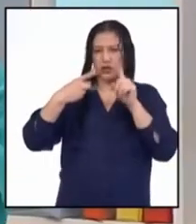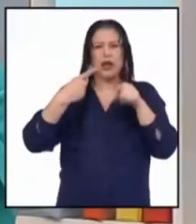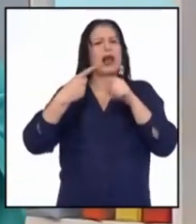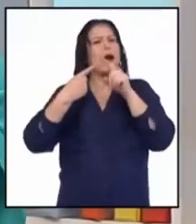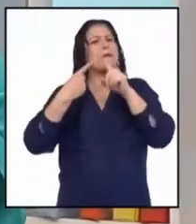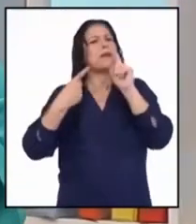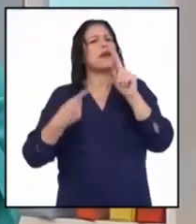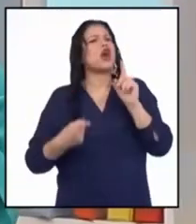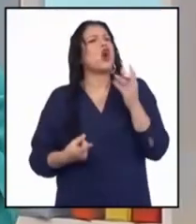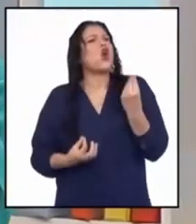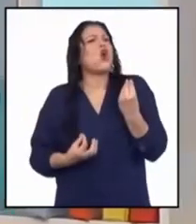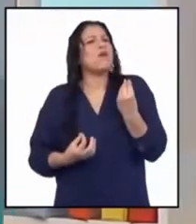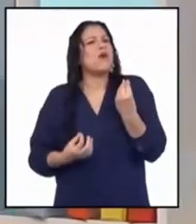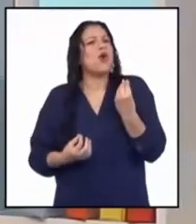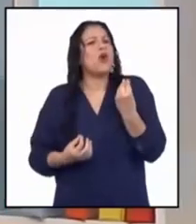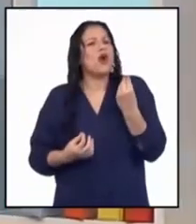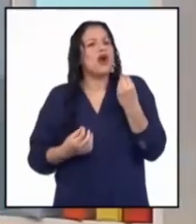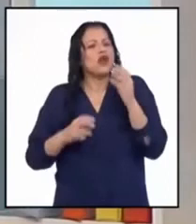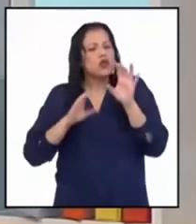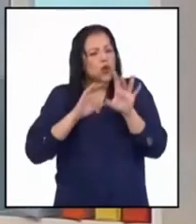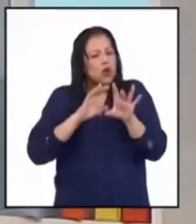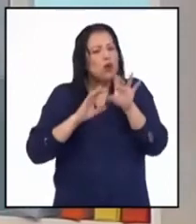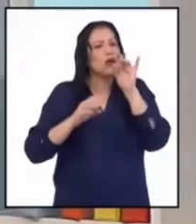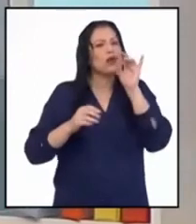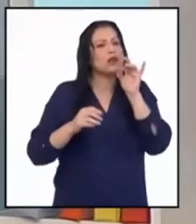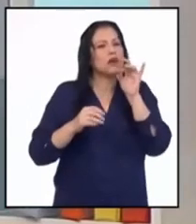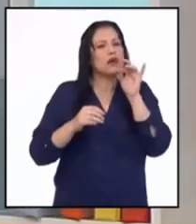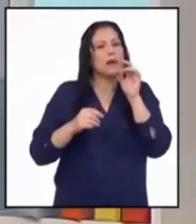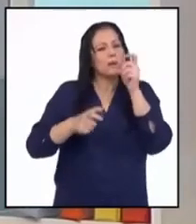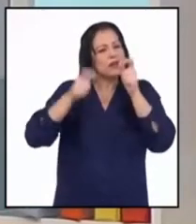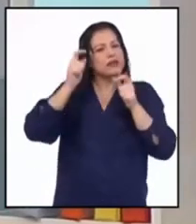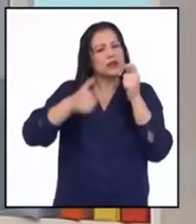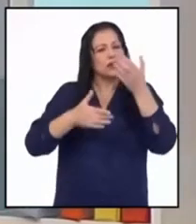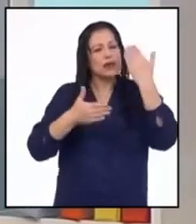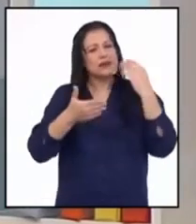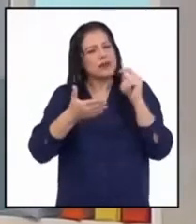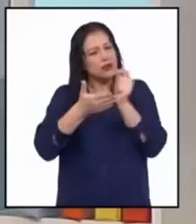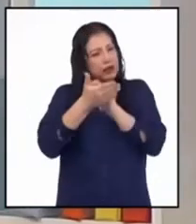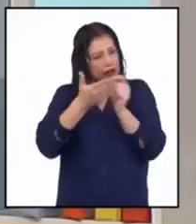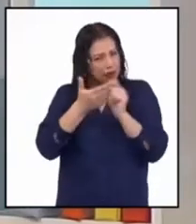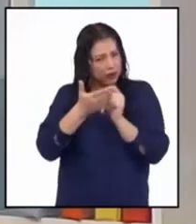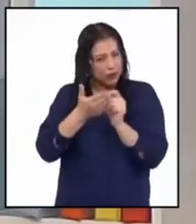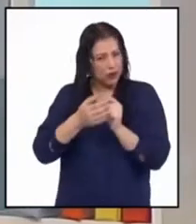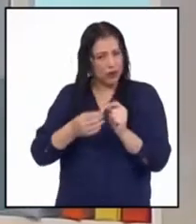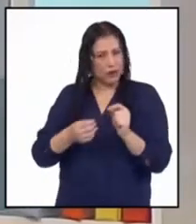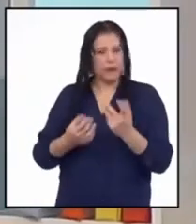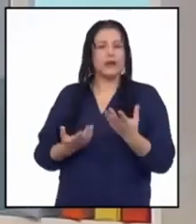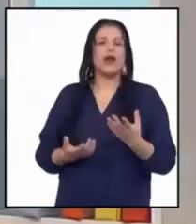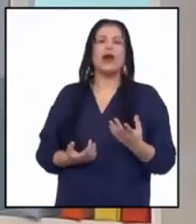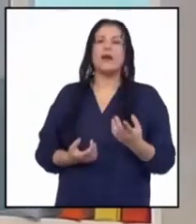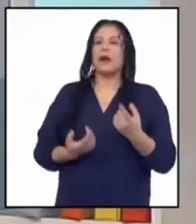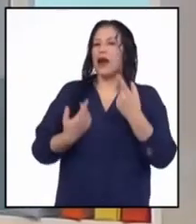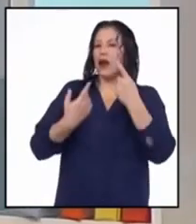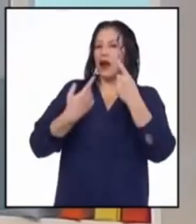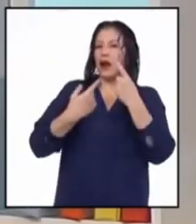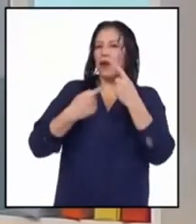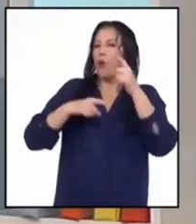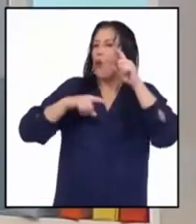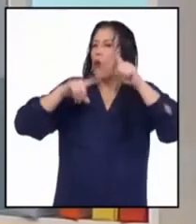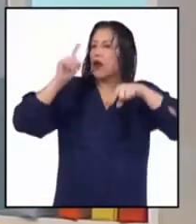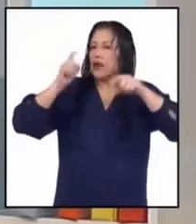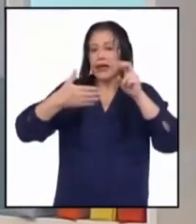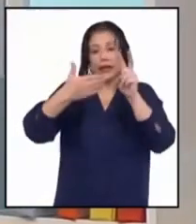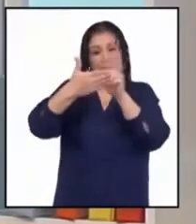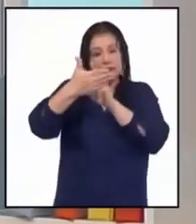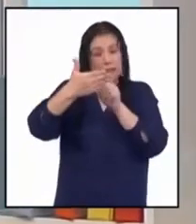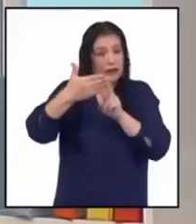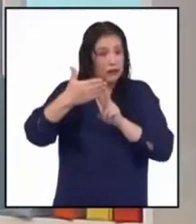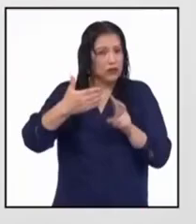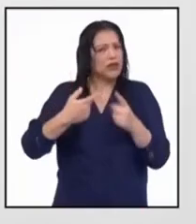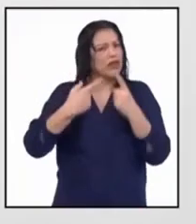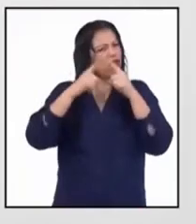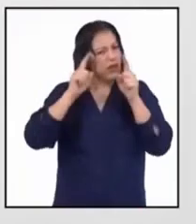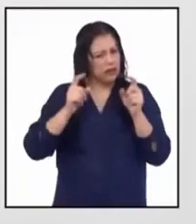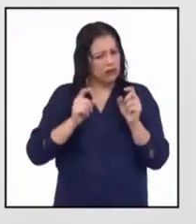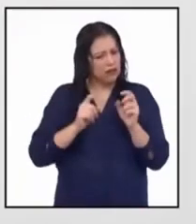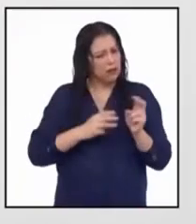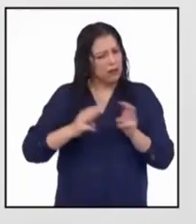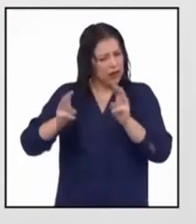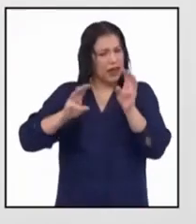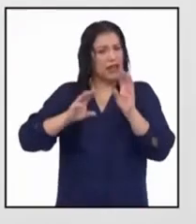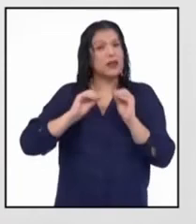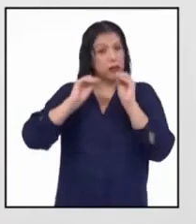autores y cómo citarlos. Porque entonces, ¿para un texto en general hay diversas maneras de poner las citas de los autores?